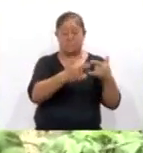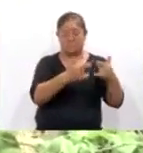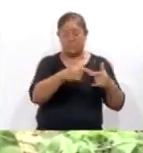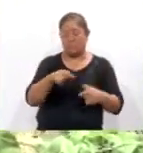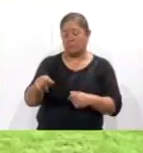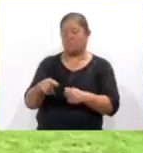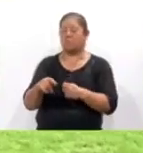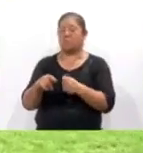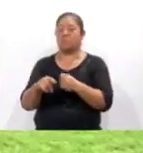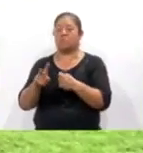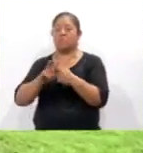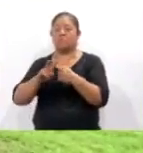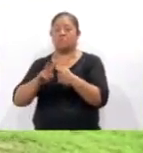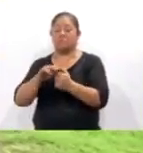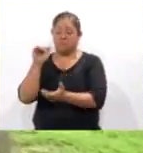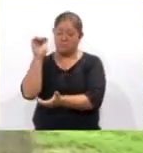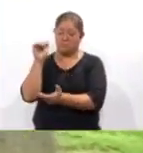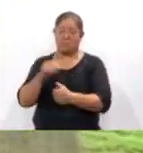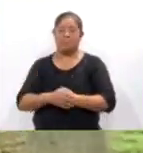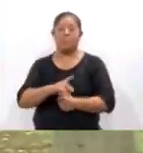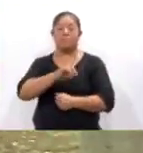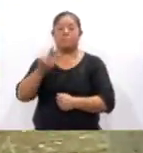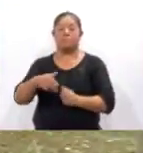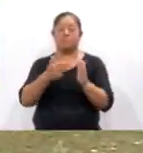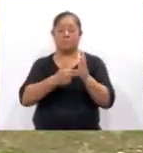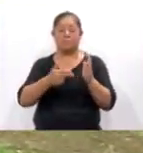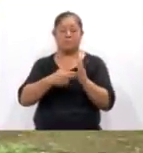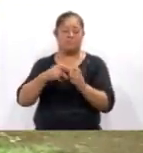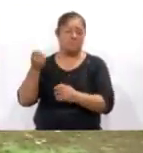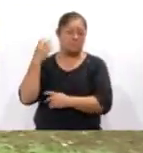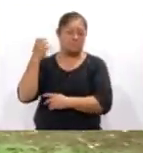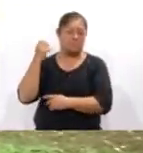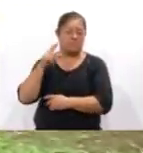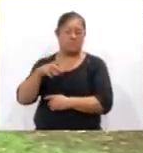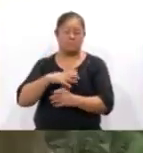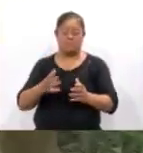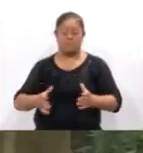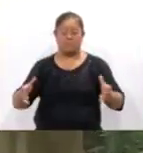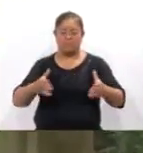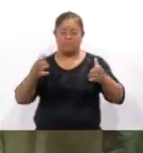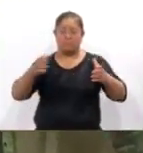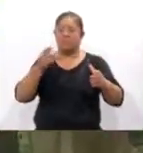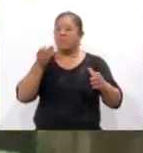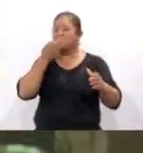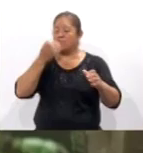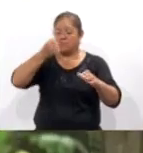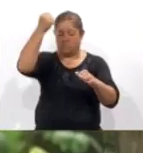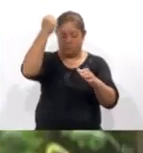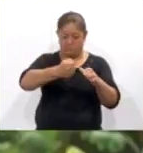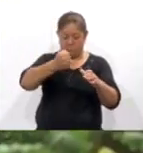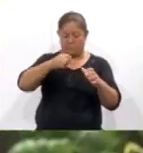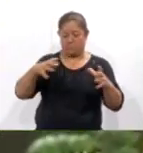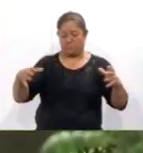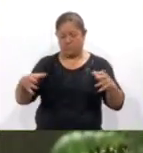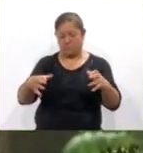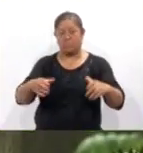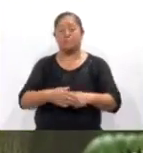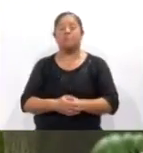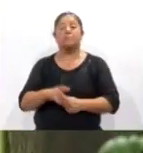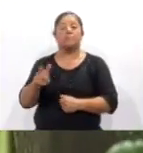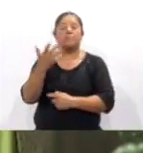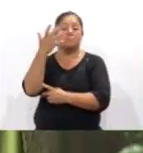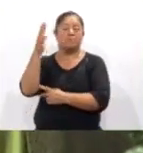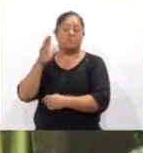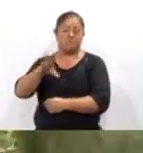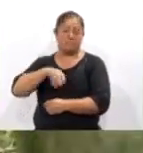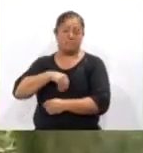tarde se impartirán conferencias y talleres, elaboración de macetas ecológicas y adopción virtual de árboles. Las actividades se realizarán de